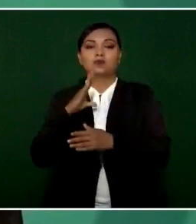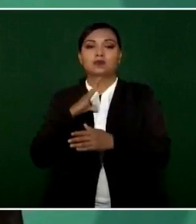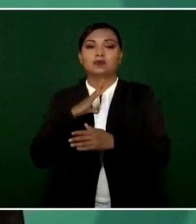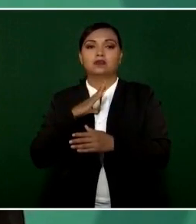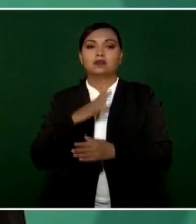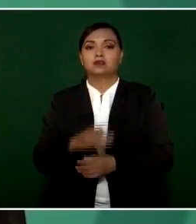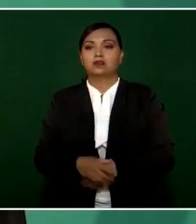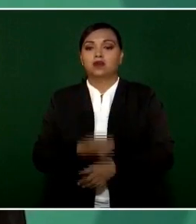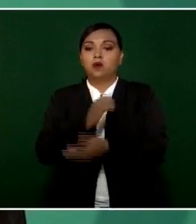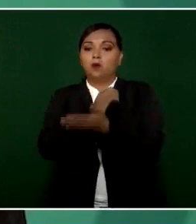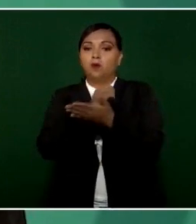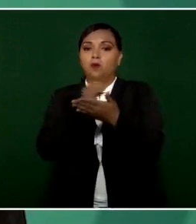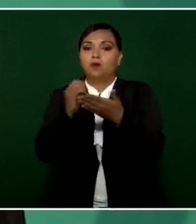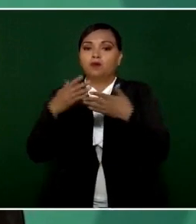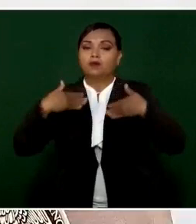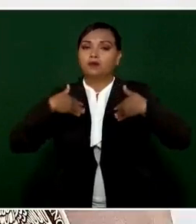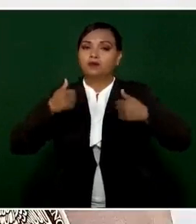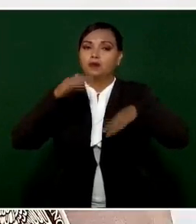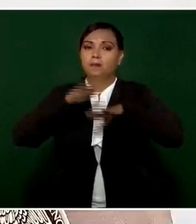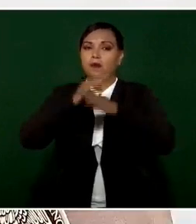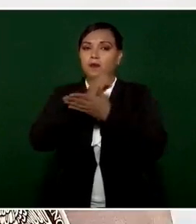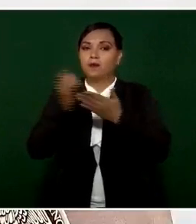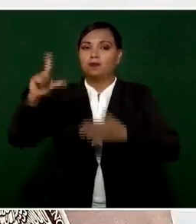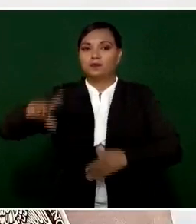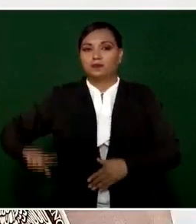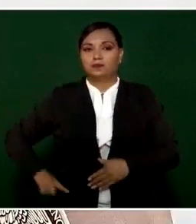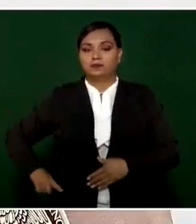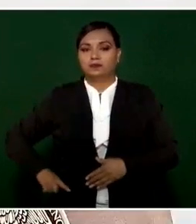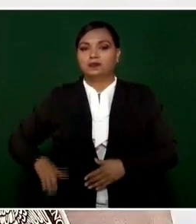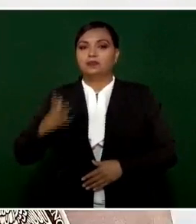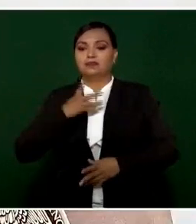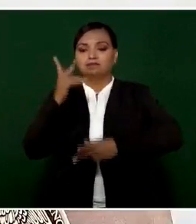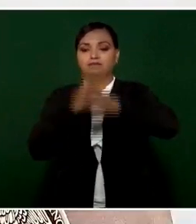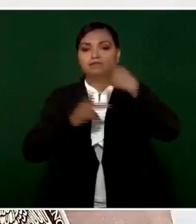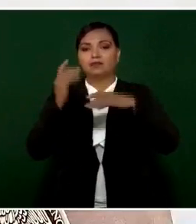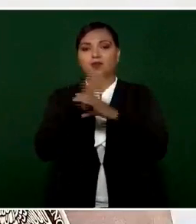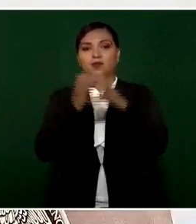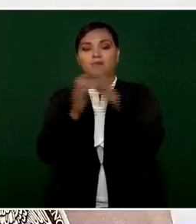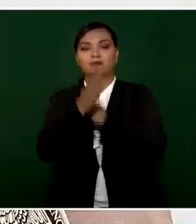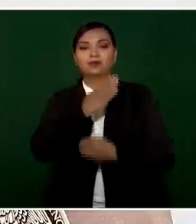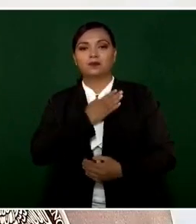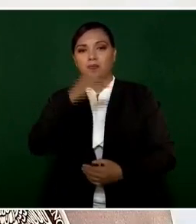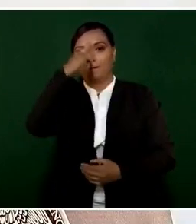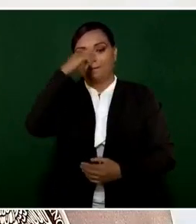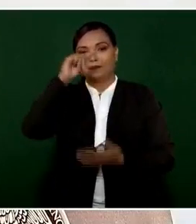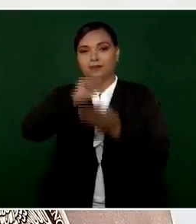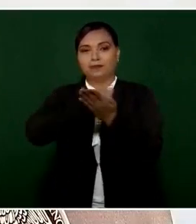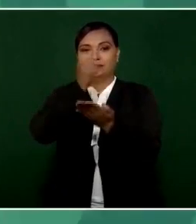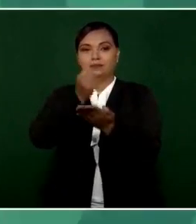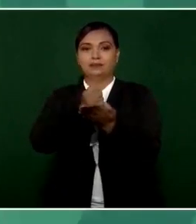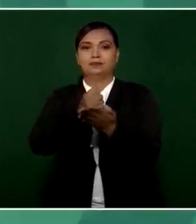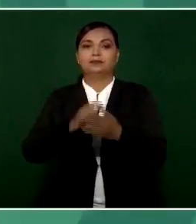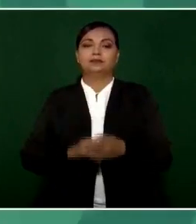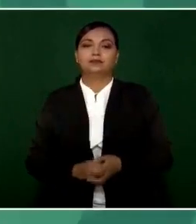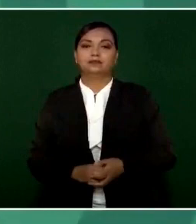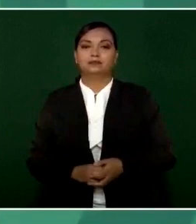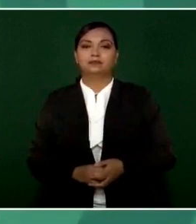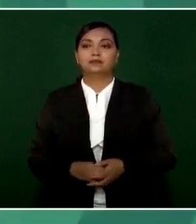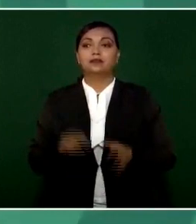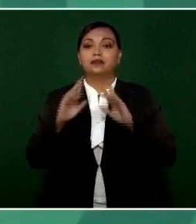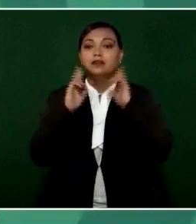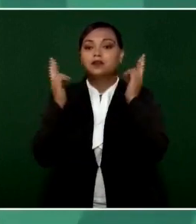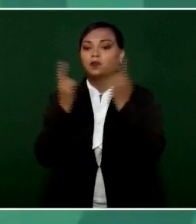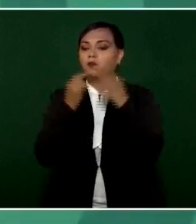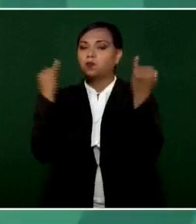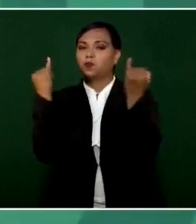concordia y entendimiento entre órdenes de gobierno traerán cosas muy buenas para Tamaulipas. Me he reunido